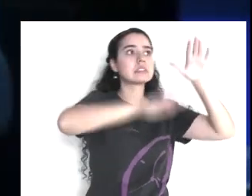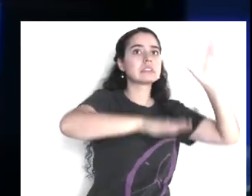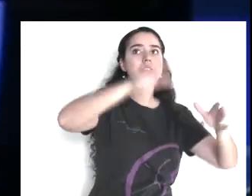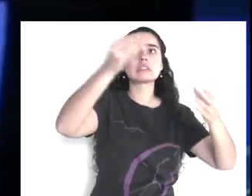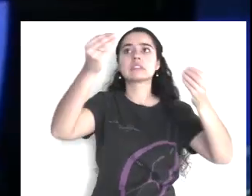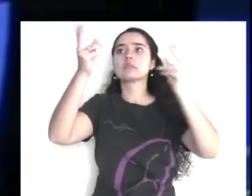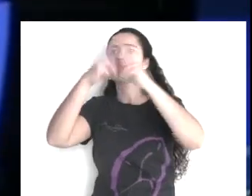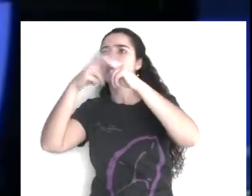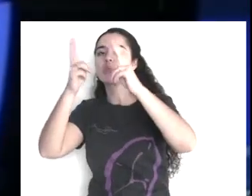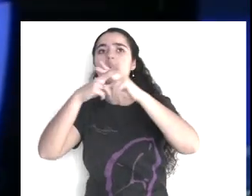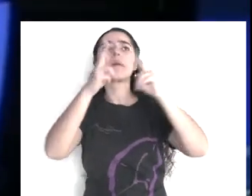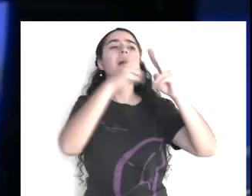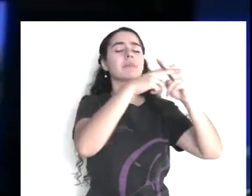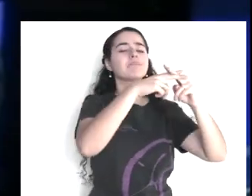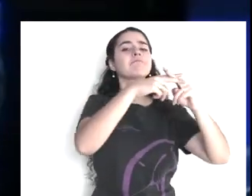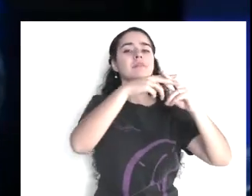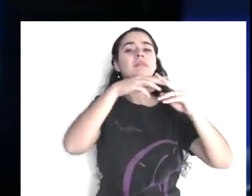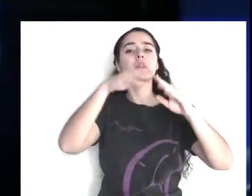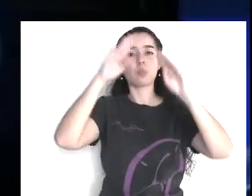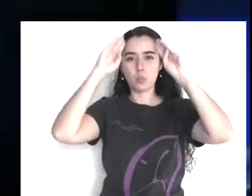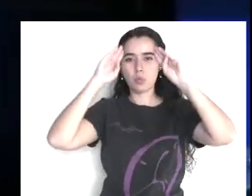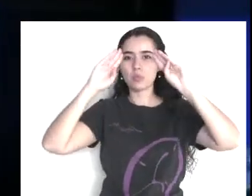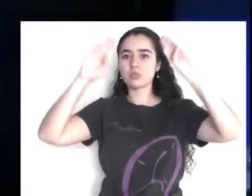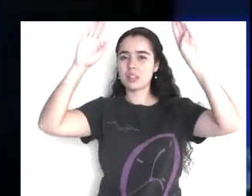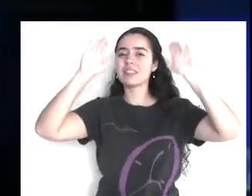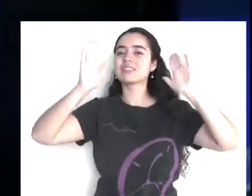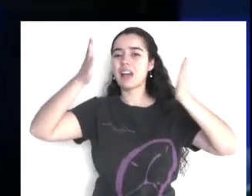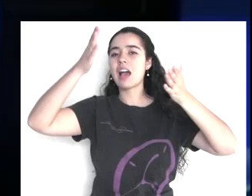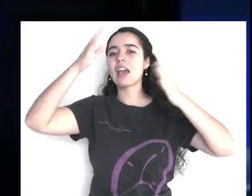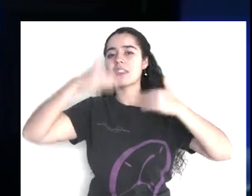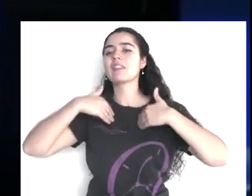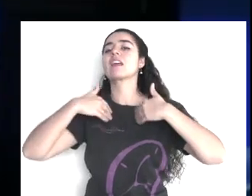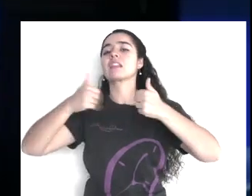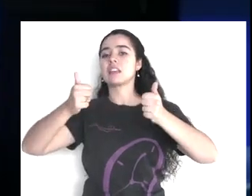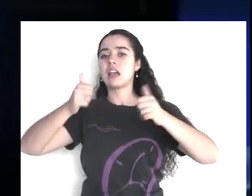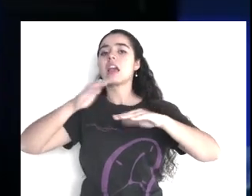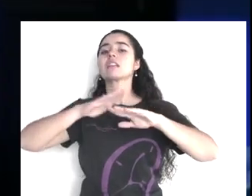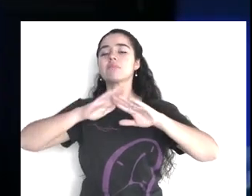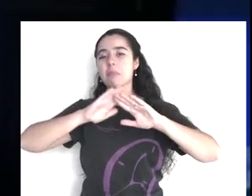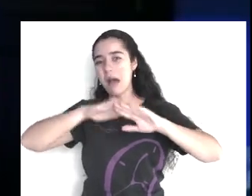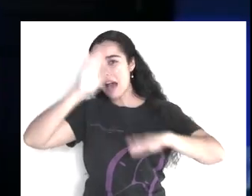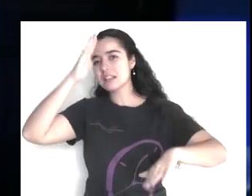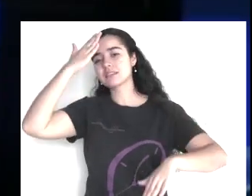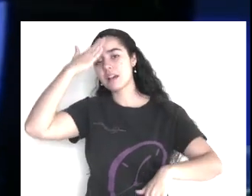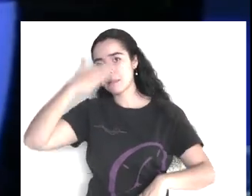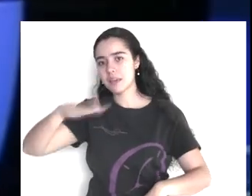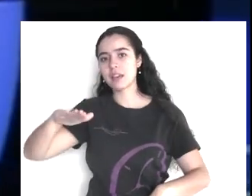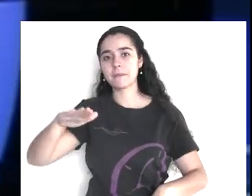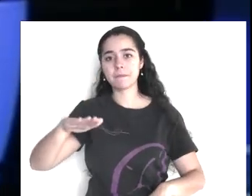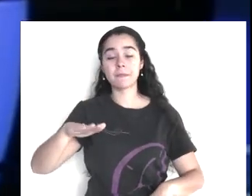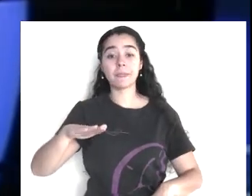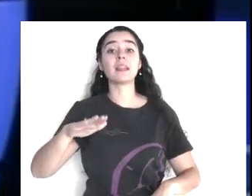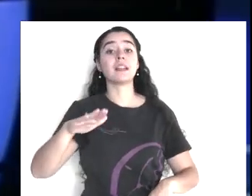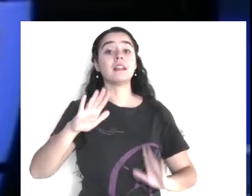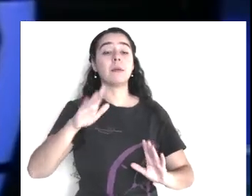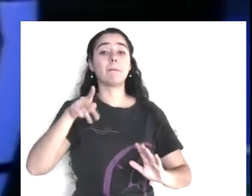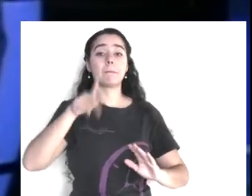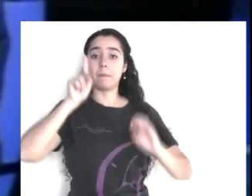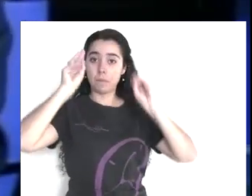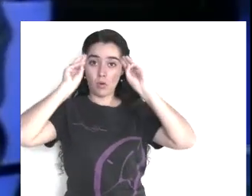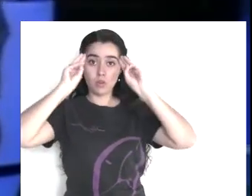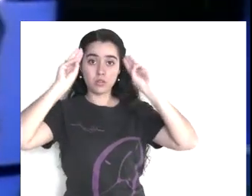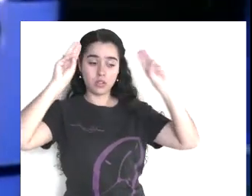entre el pueblo, estaba más agudizado, comprendía más, las cosas, los jueces, que tenía